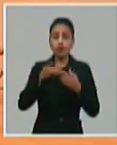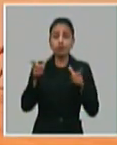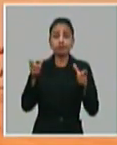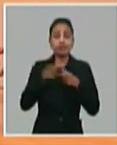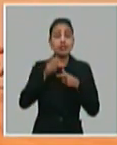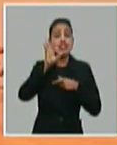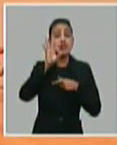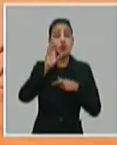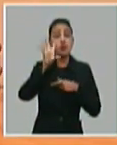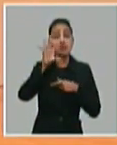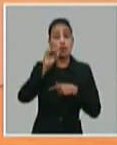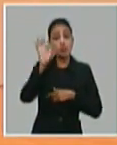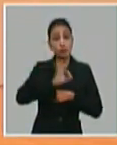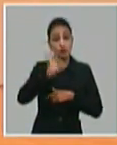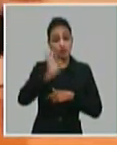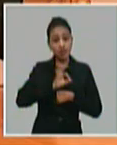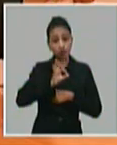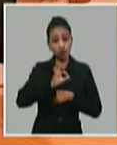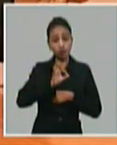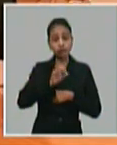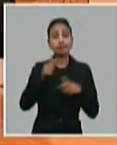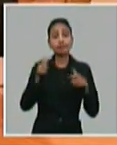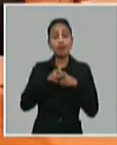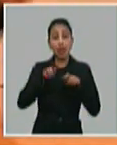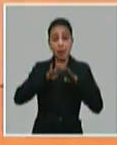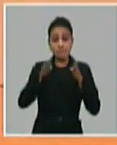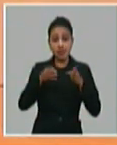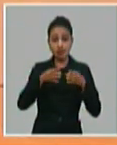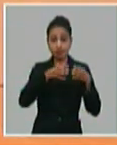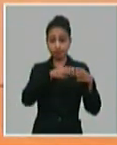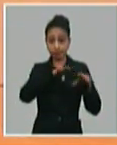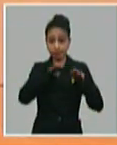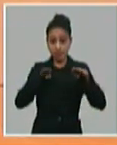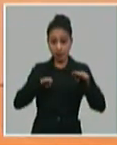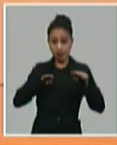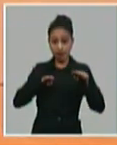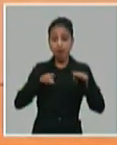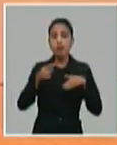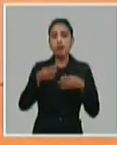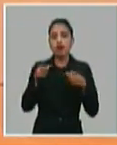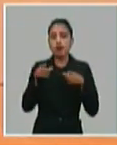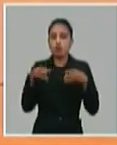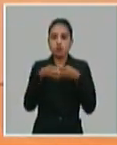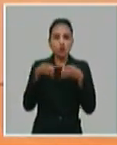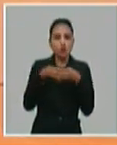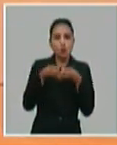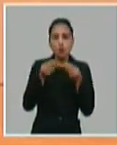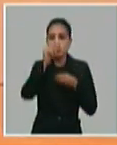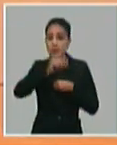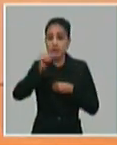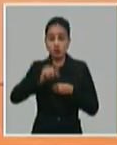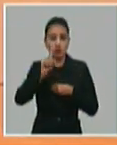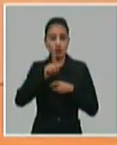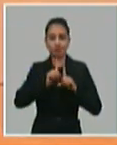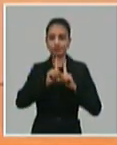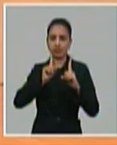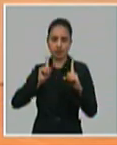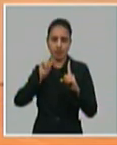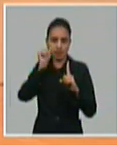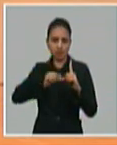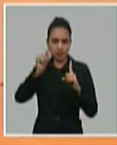por lo menos y que realmente las mesas se separen para evitar agrupación de personas, etc.